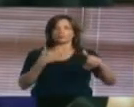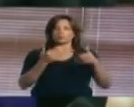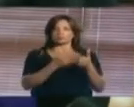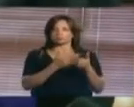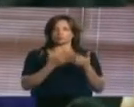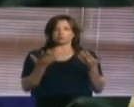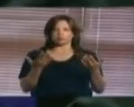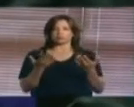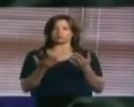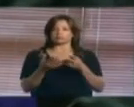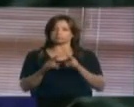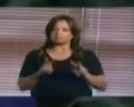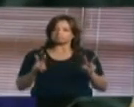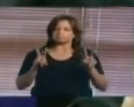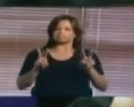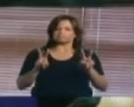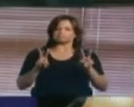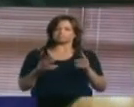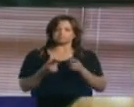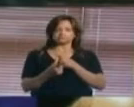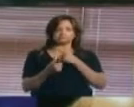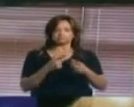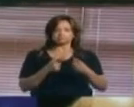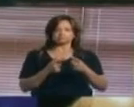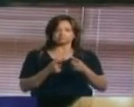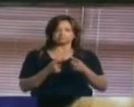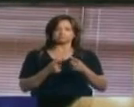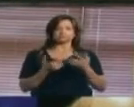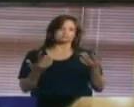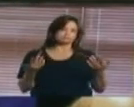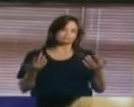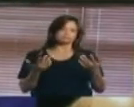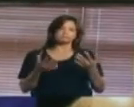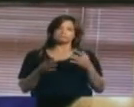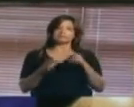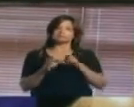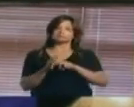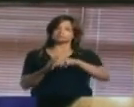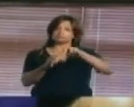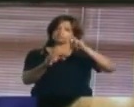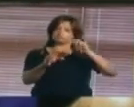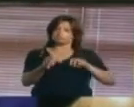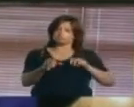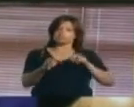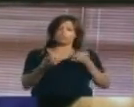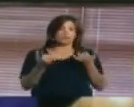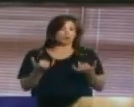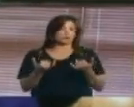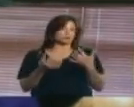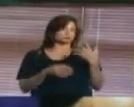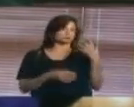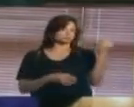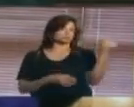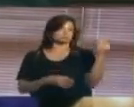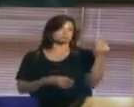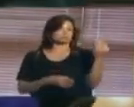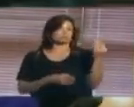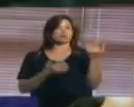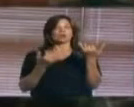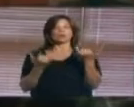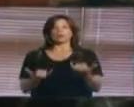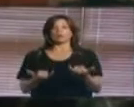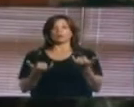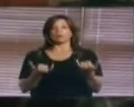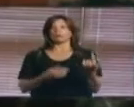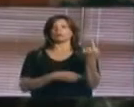las virtudes. Por eso a mi salida de esta sala augusta en el día de